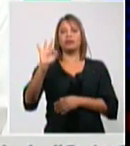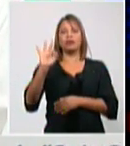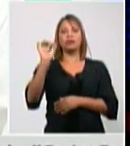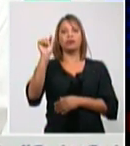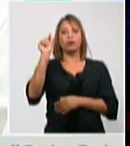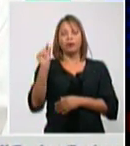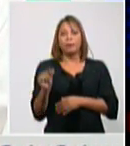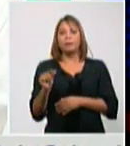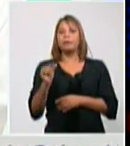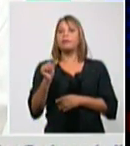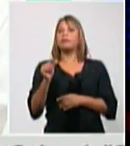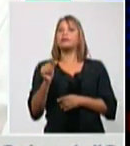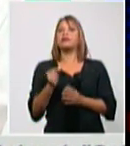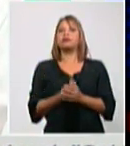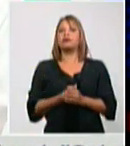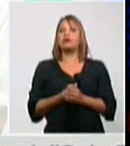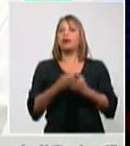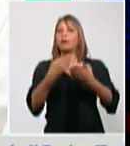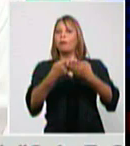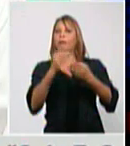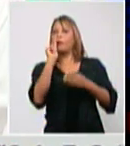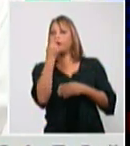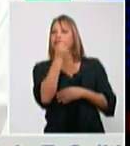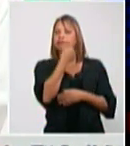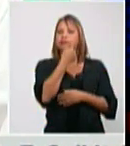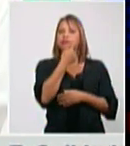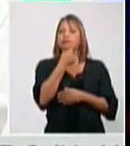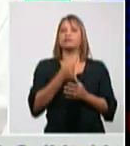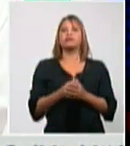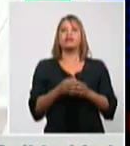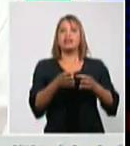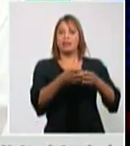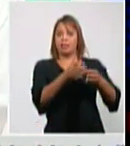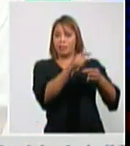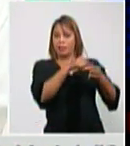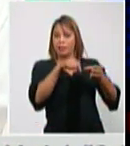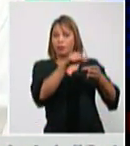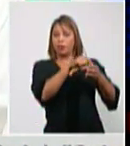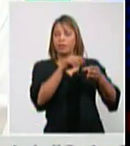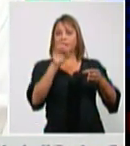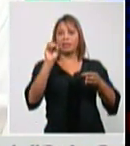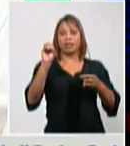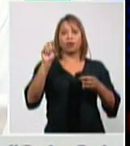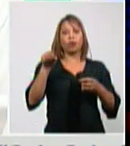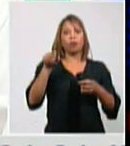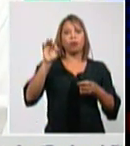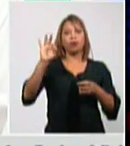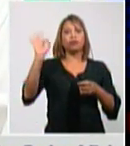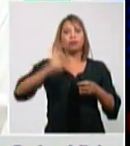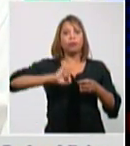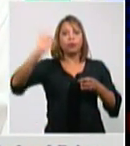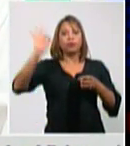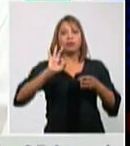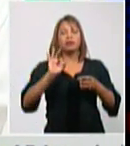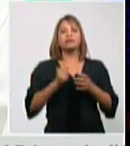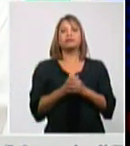realizadas, y de ellas el 0.8%. Estamos hablando de 11